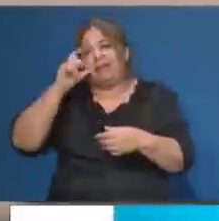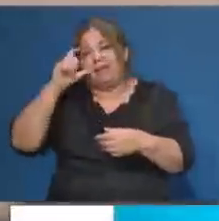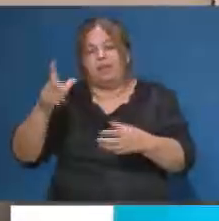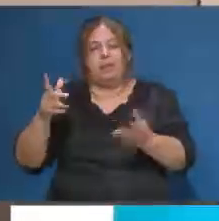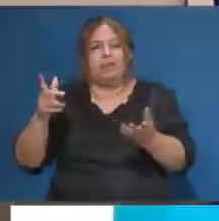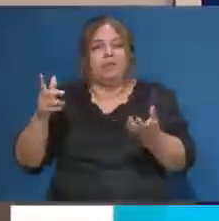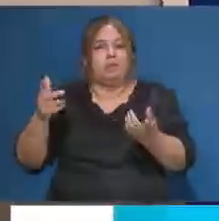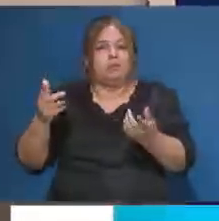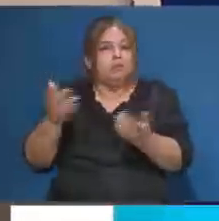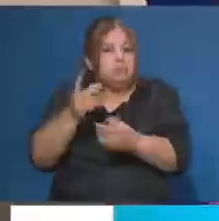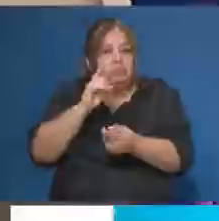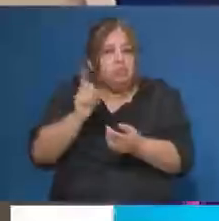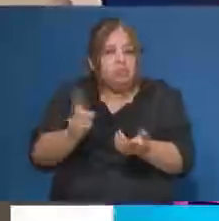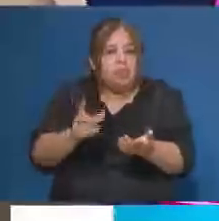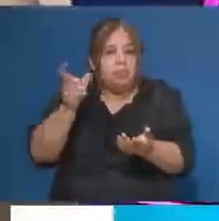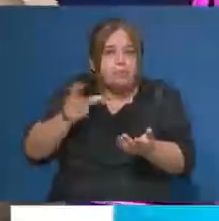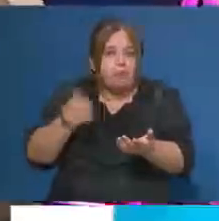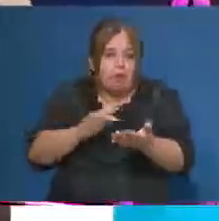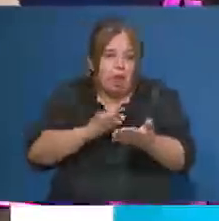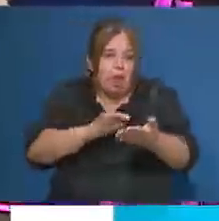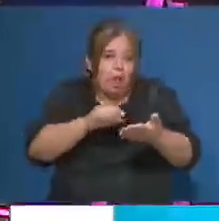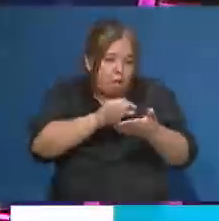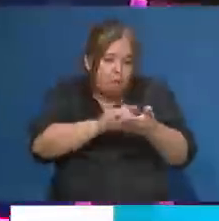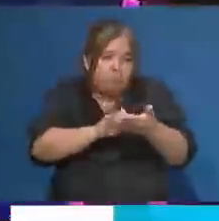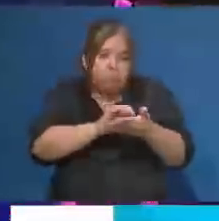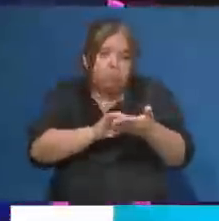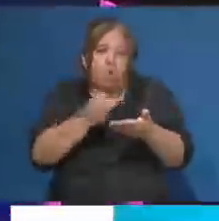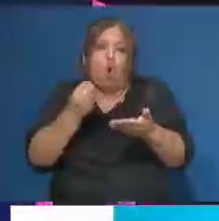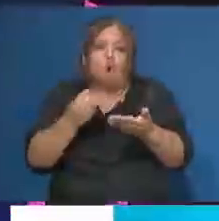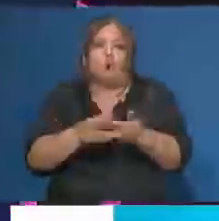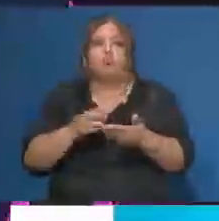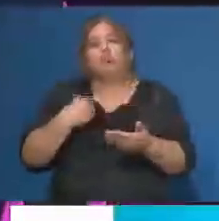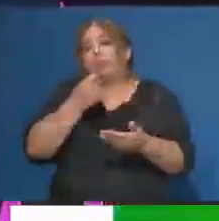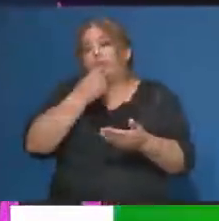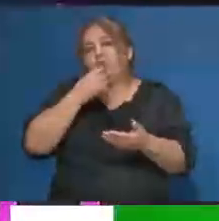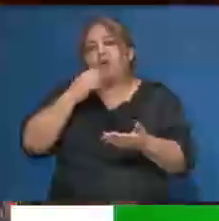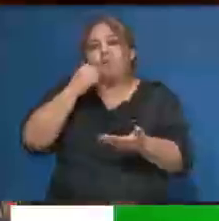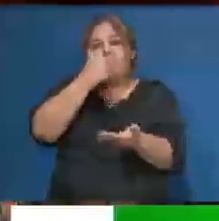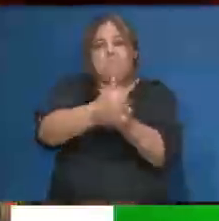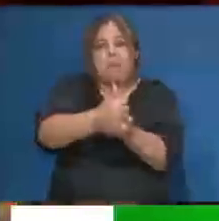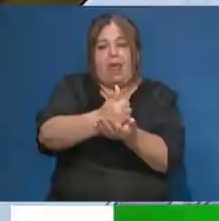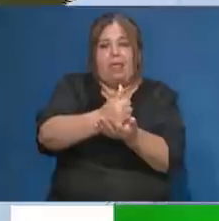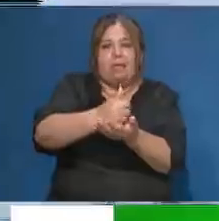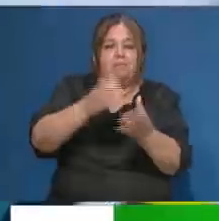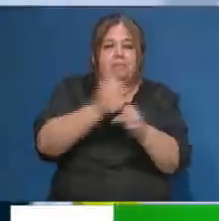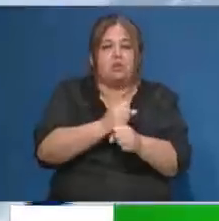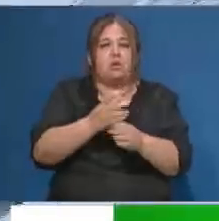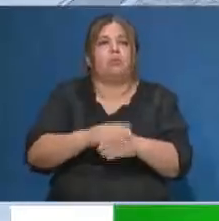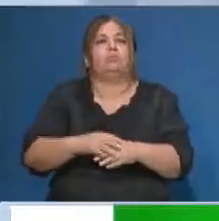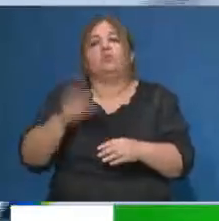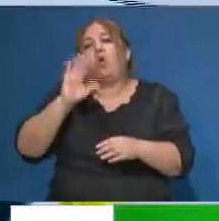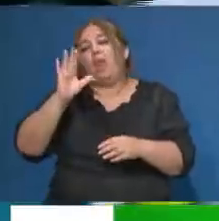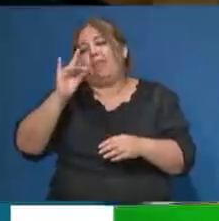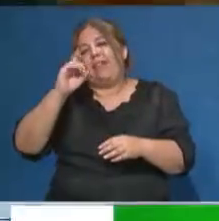Dani, sabe manejar Google Maps y es entendible. Y de esto nos enterábamos hoy cuando salíamos a las calles en las paradas de micros, ¿no? Exactamente, Daniela. Bueno, el saludo para vos, para todos los